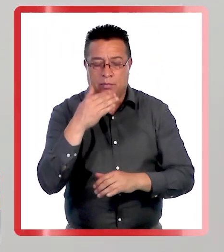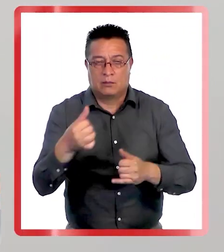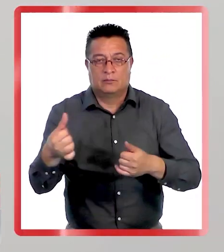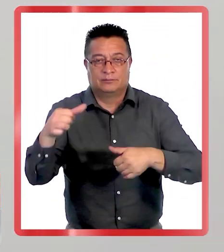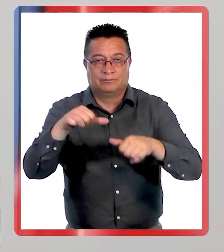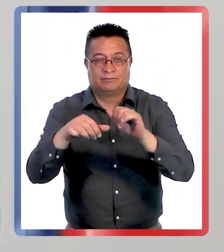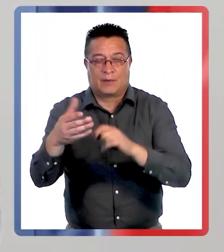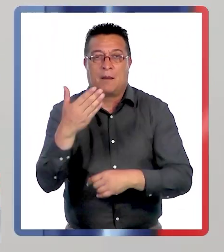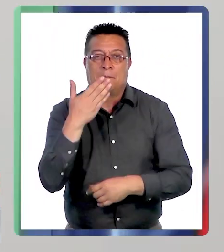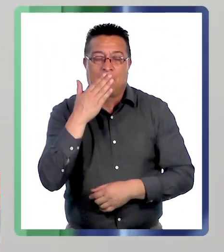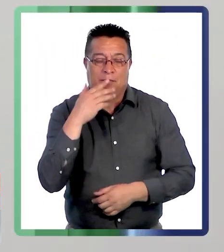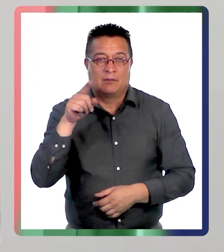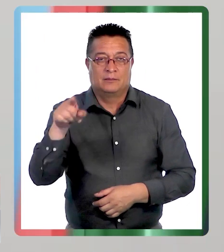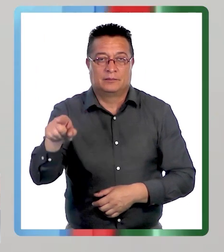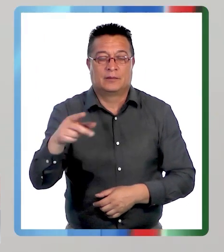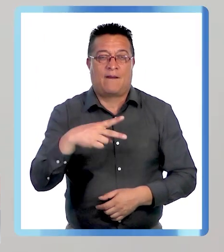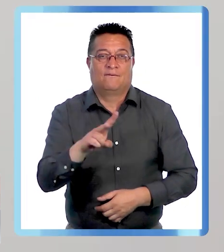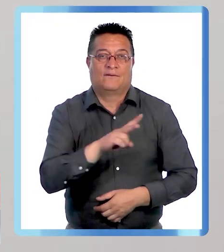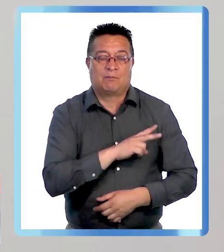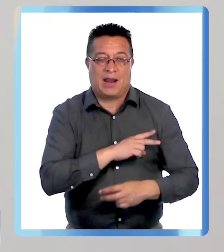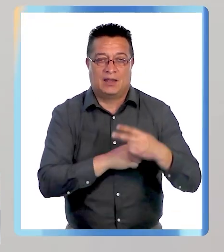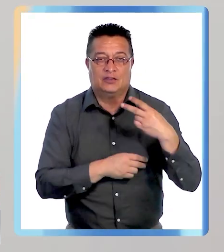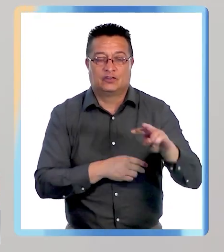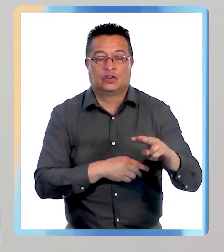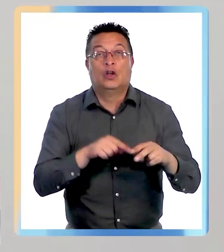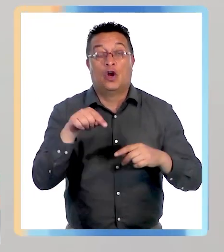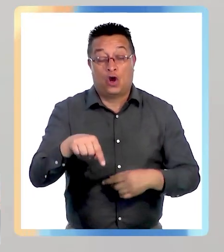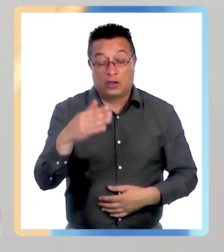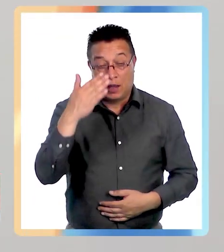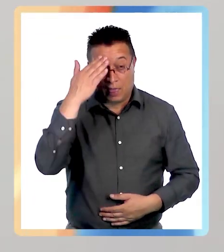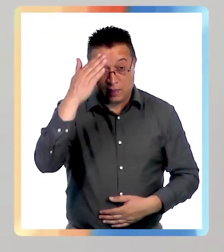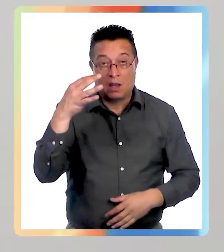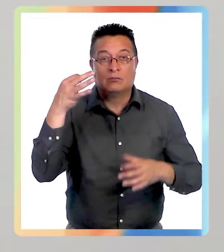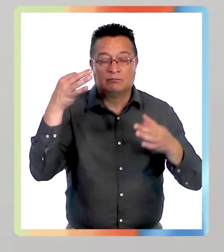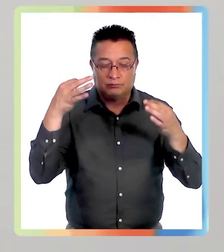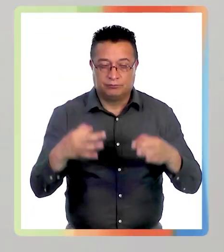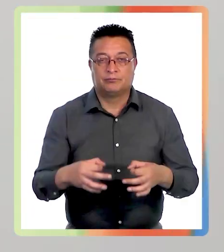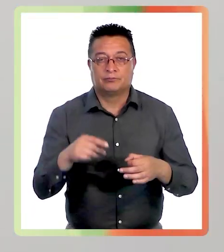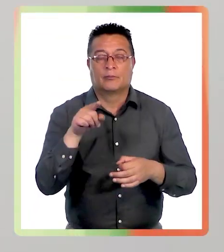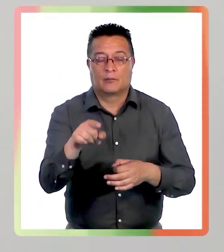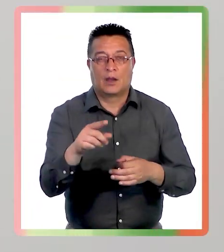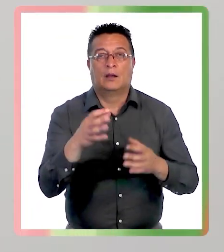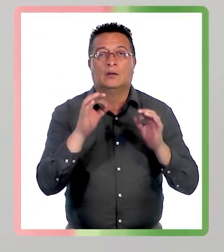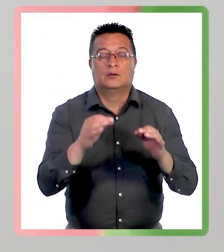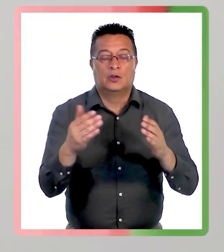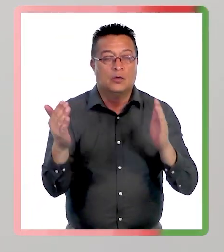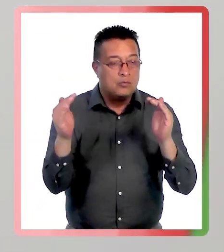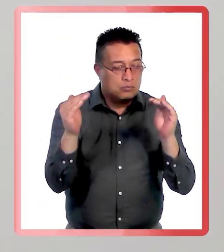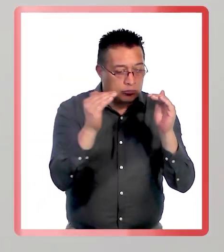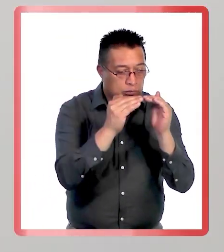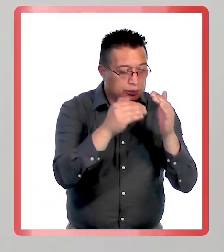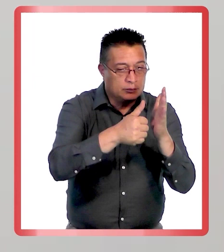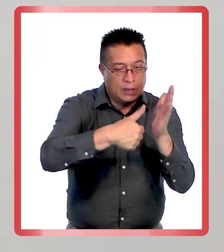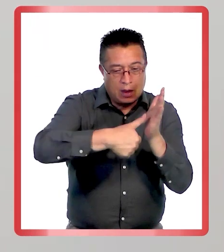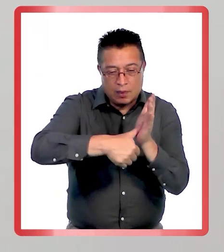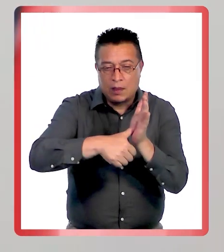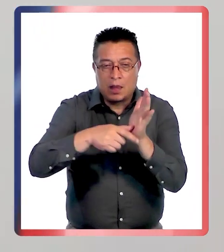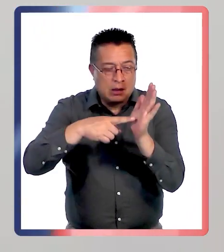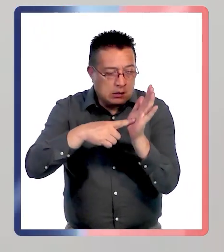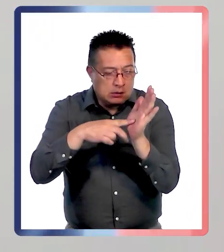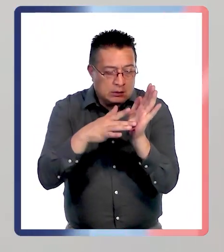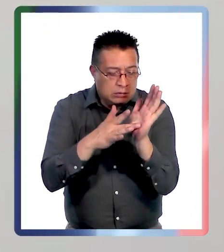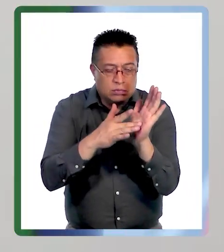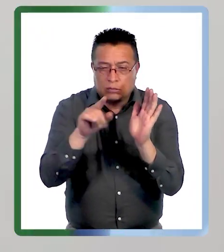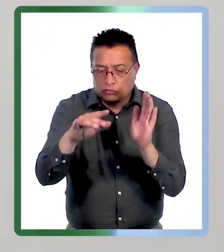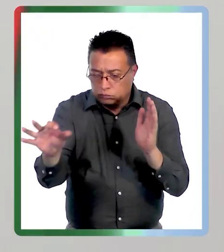en huellas del laboratorio de criminalística regional Valparaíso, quienes el día de hoy lograron establecer mediante el cotejo de las huellas dactilares